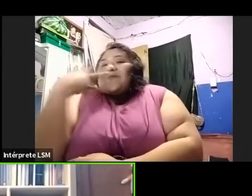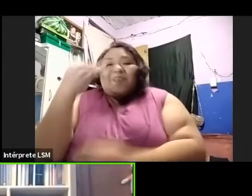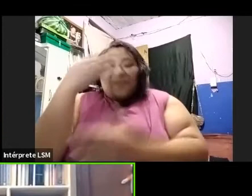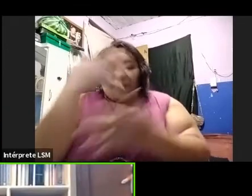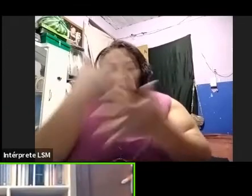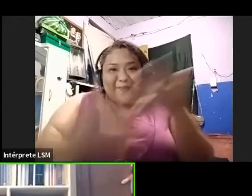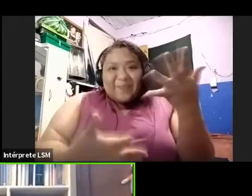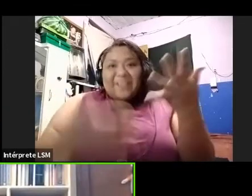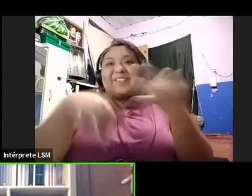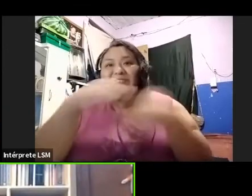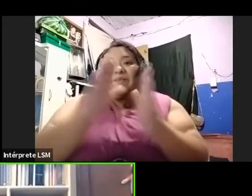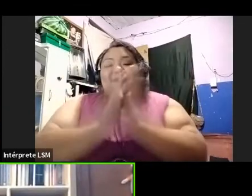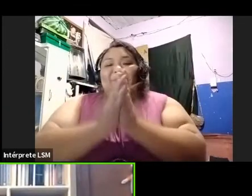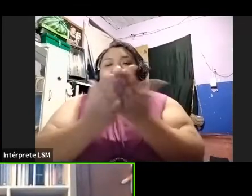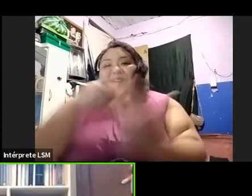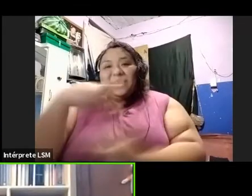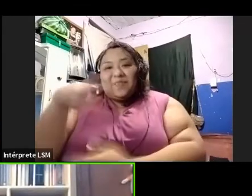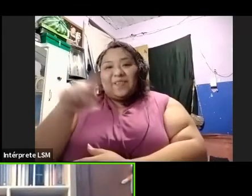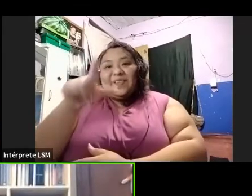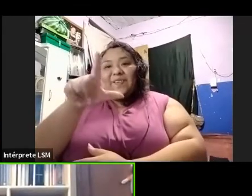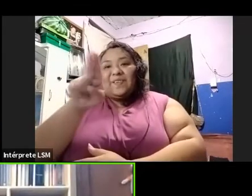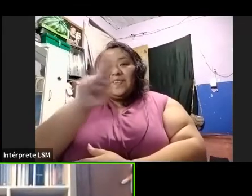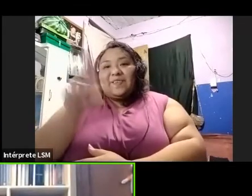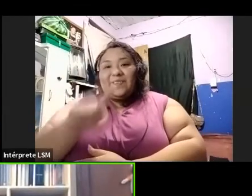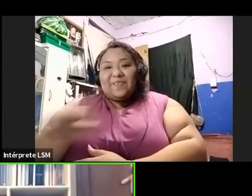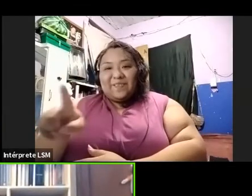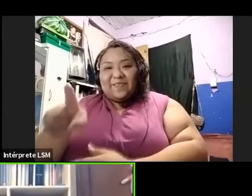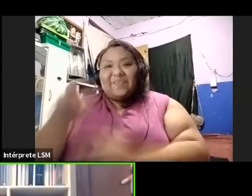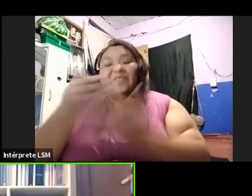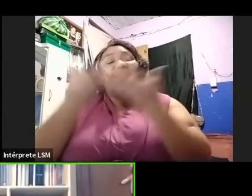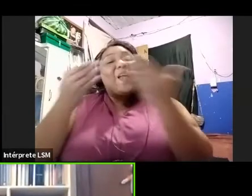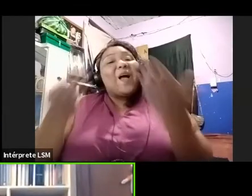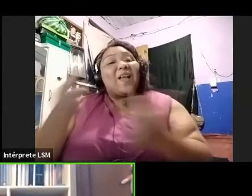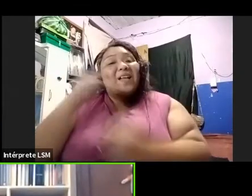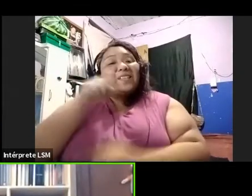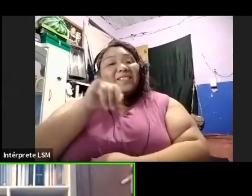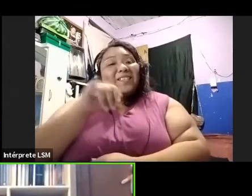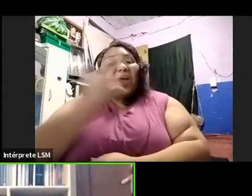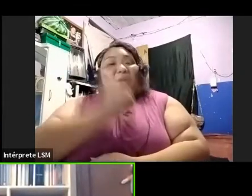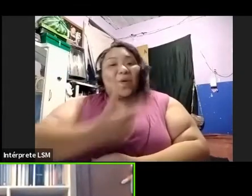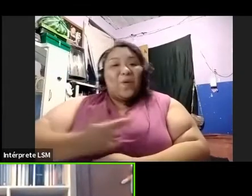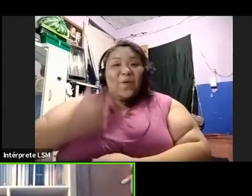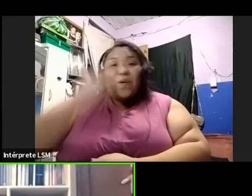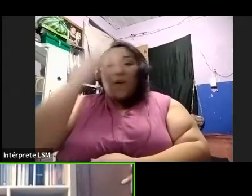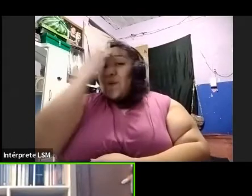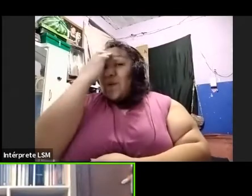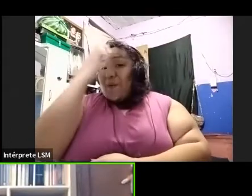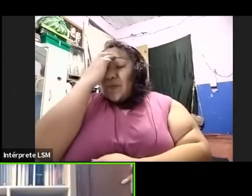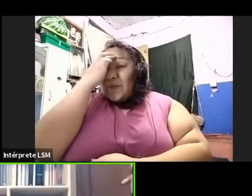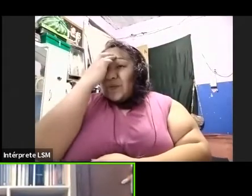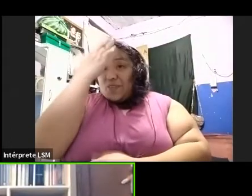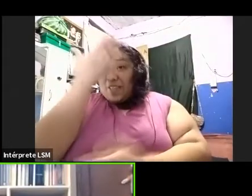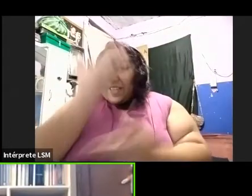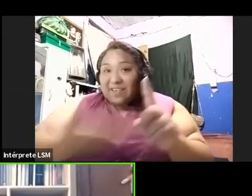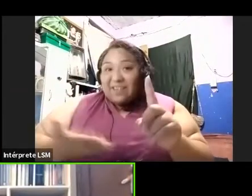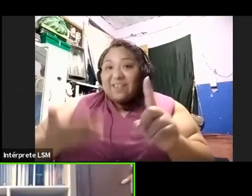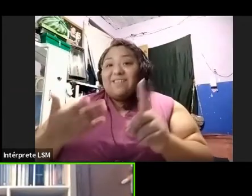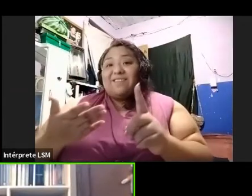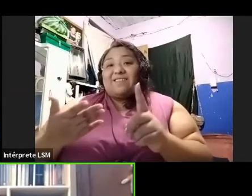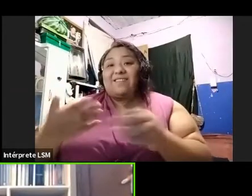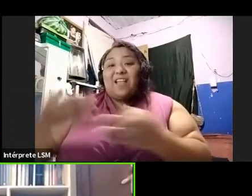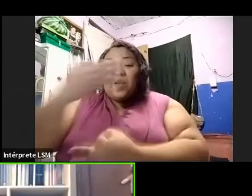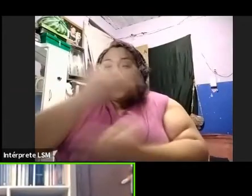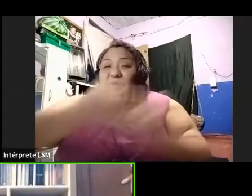Y bueno, pues ahora sí, nos gustaría conocerte justamente en toda esta